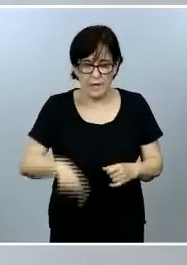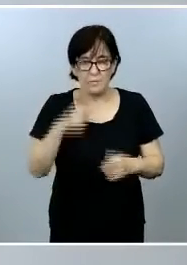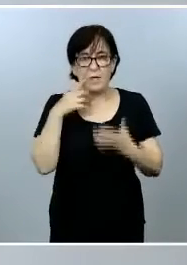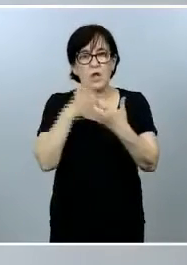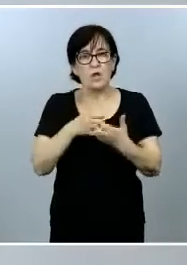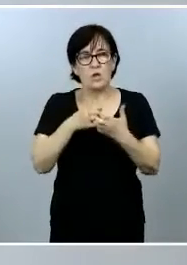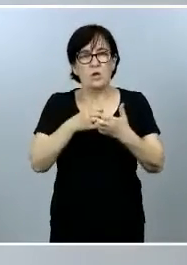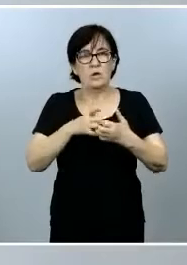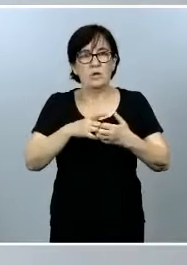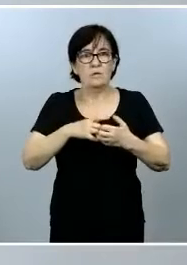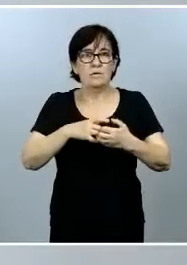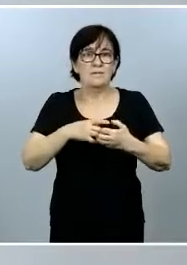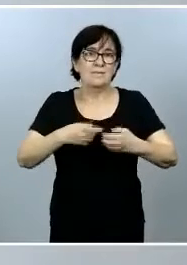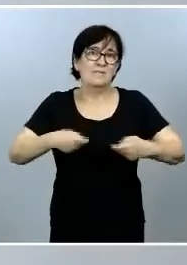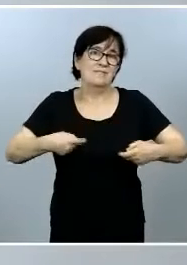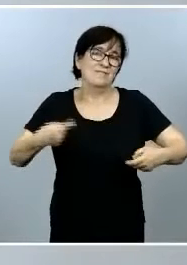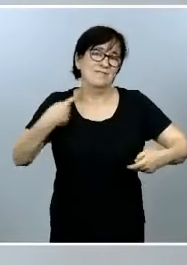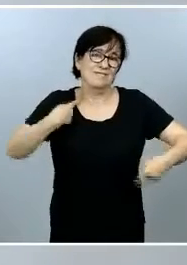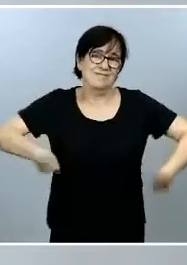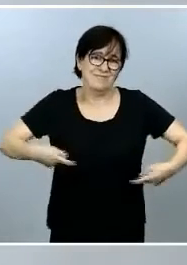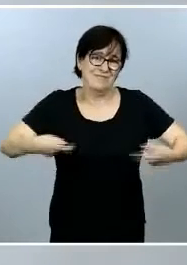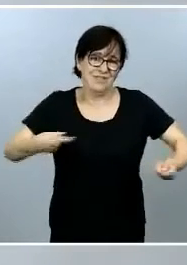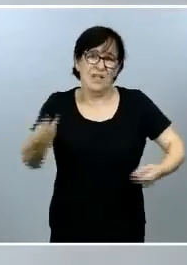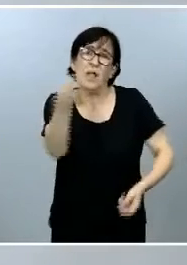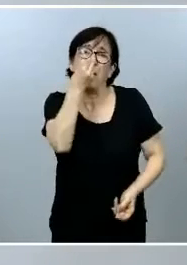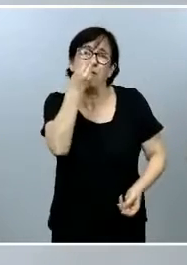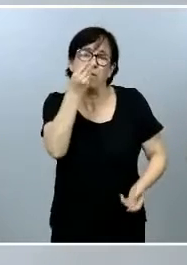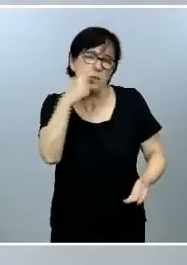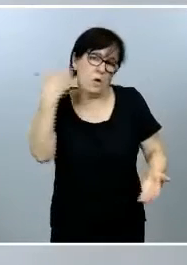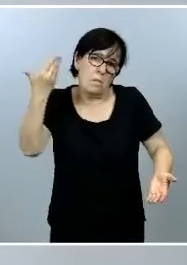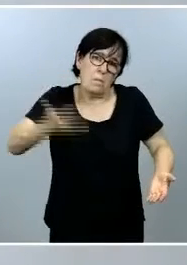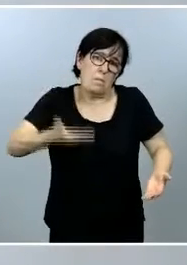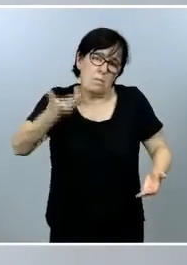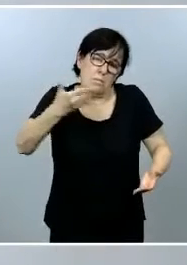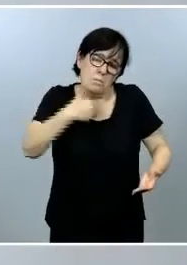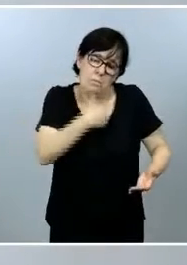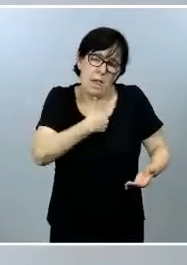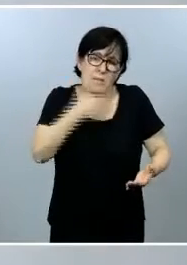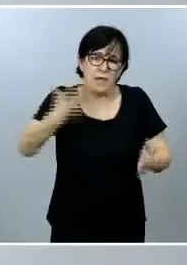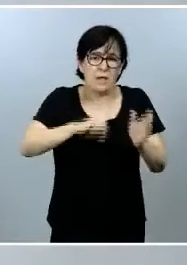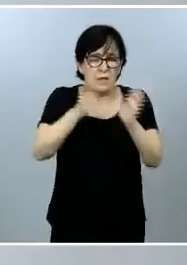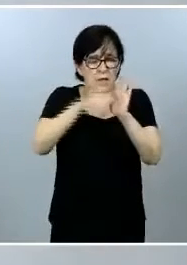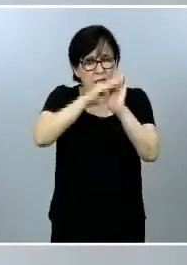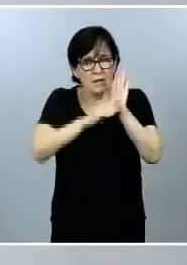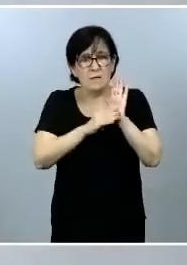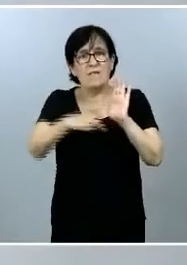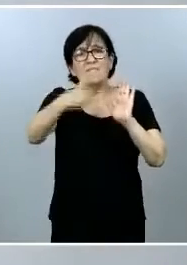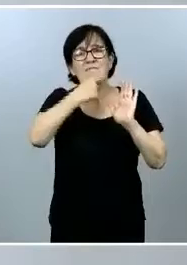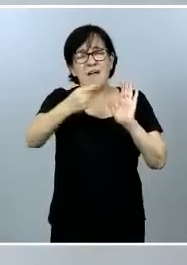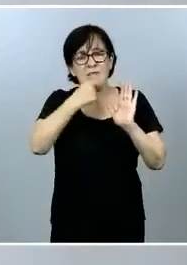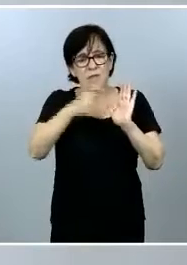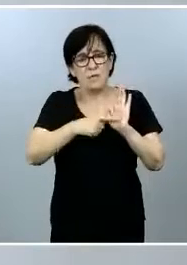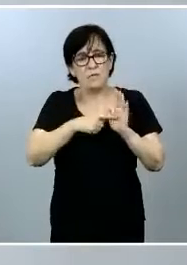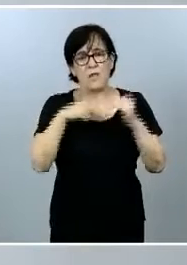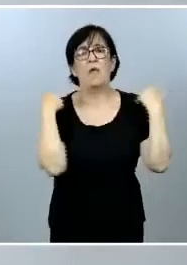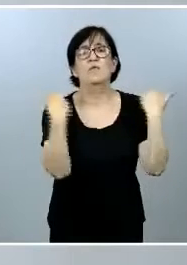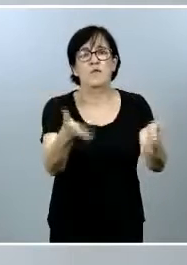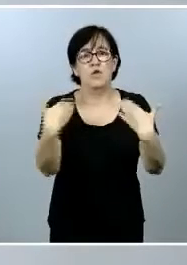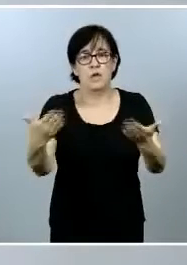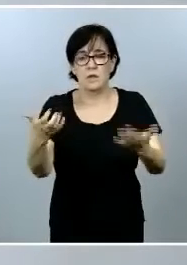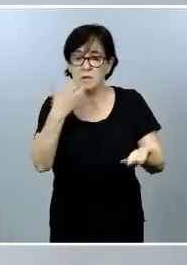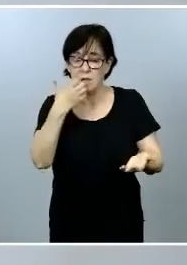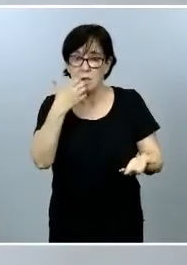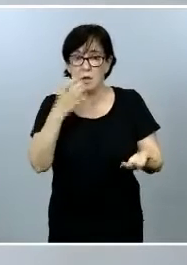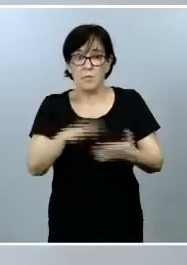desperdicio alimentario tiene un papel relevante en esta ley. Incluye medidas como facilitar la donación cuando están